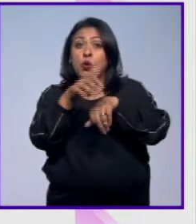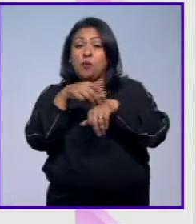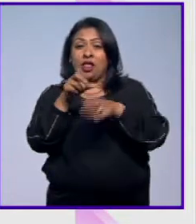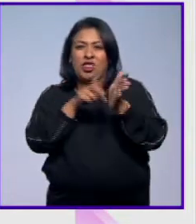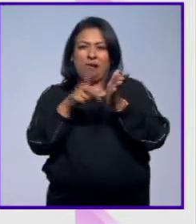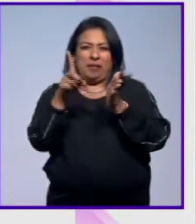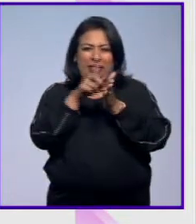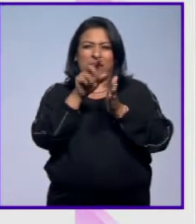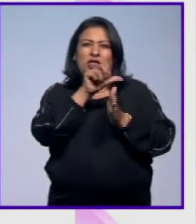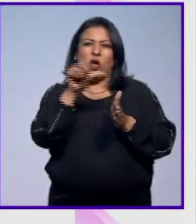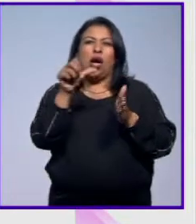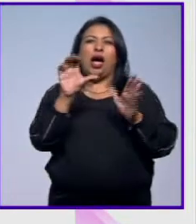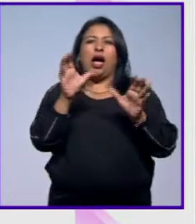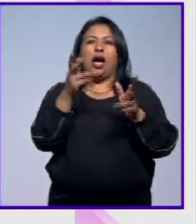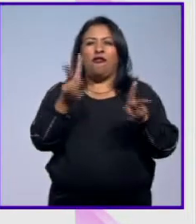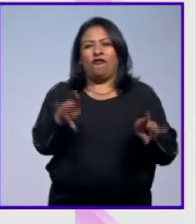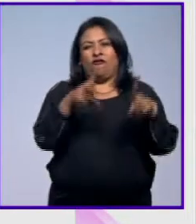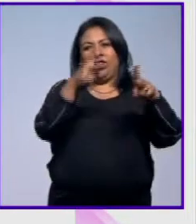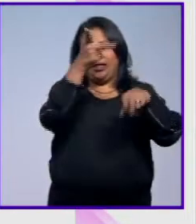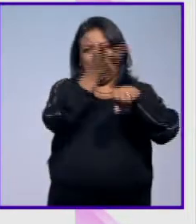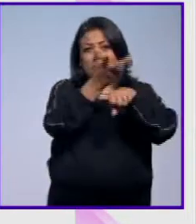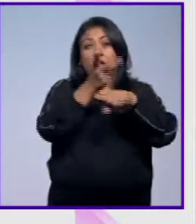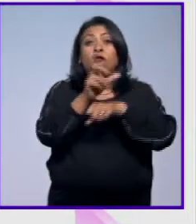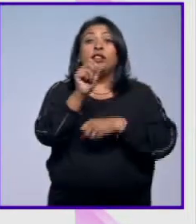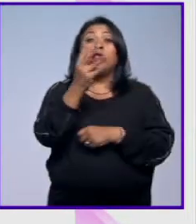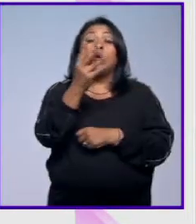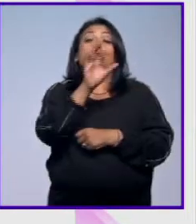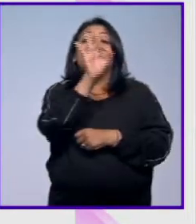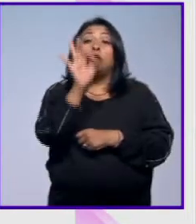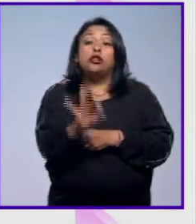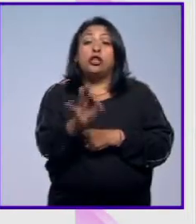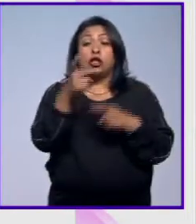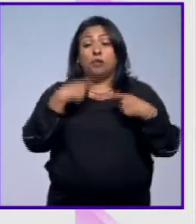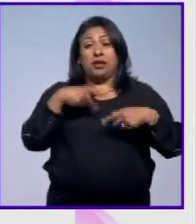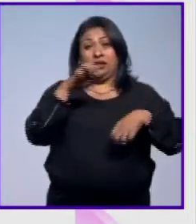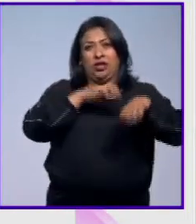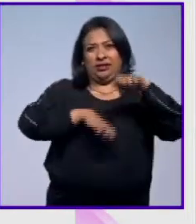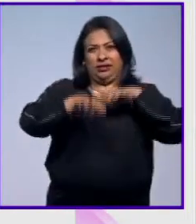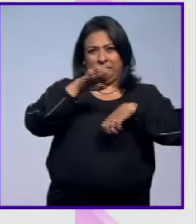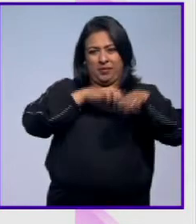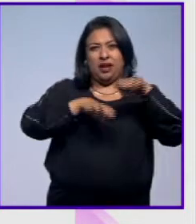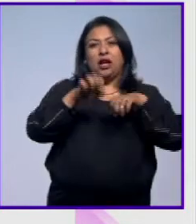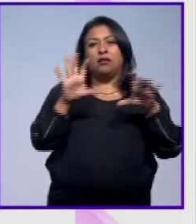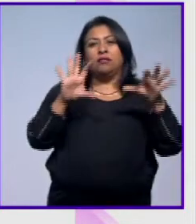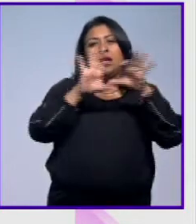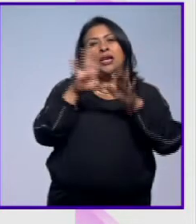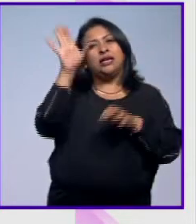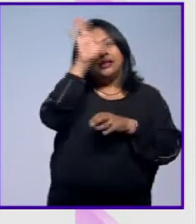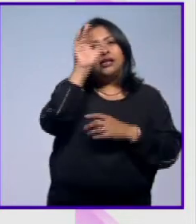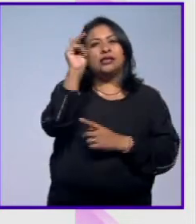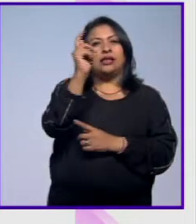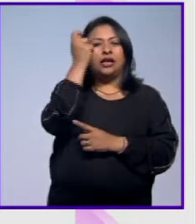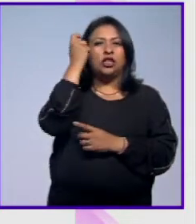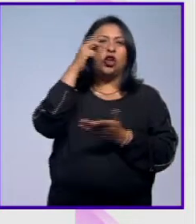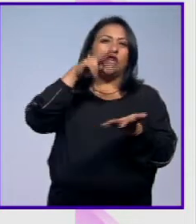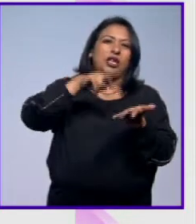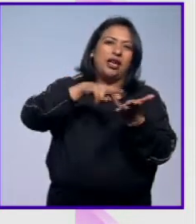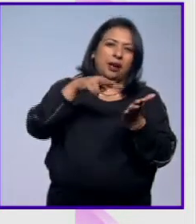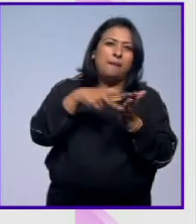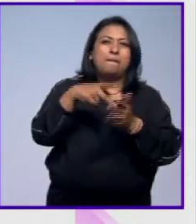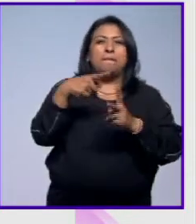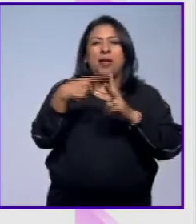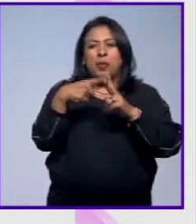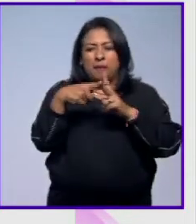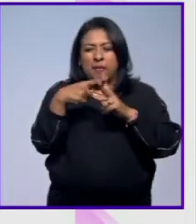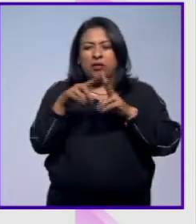del Departamento de Comercio de Estados Unidos solo el 24% de los empleados relacionados con ciencia tecnología ingeniería y